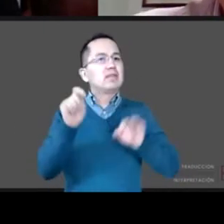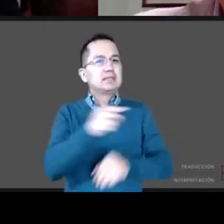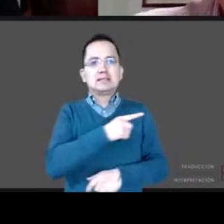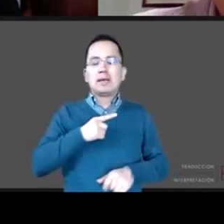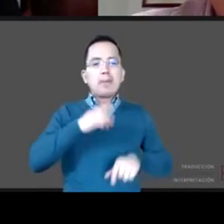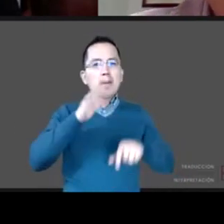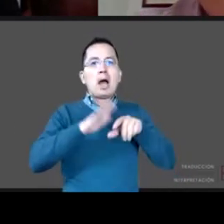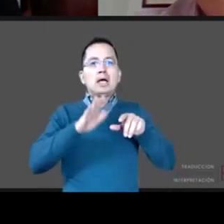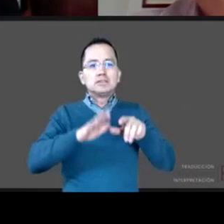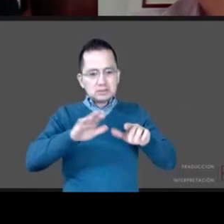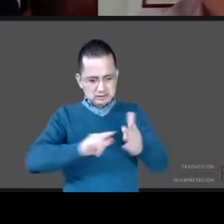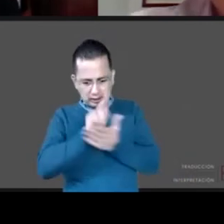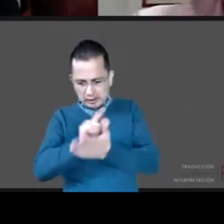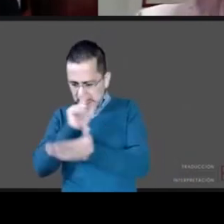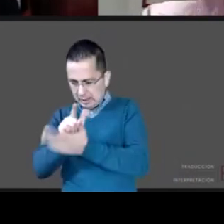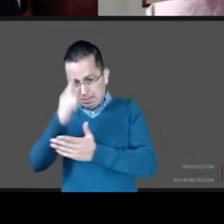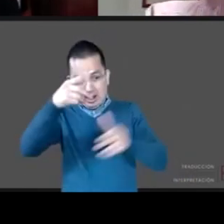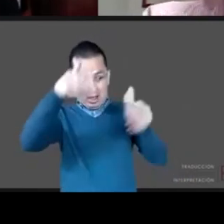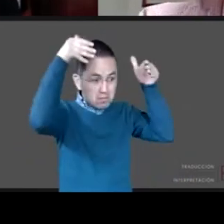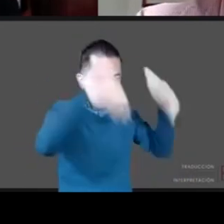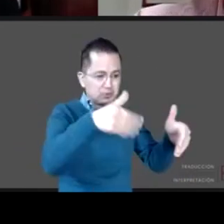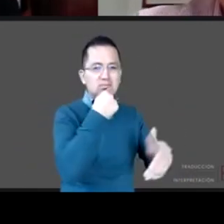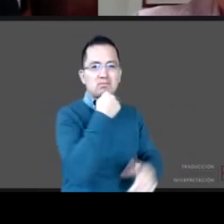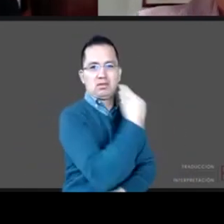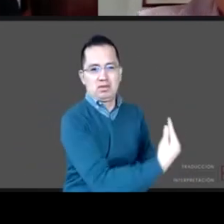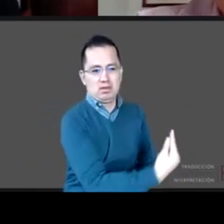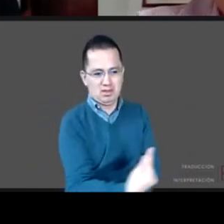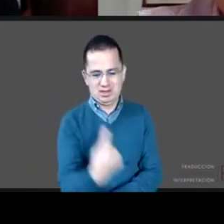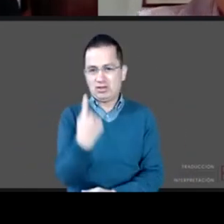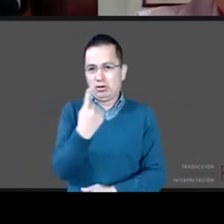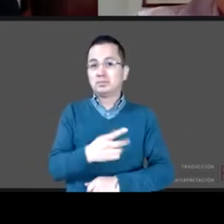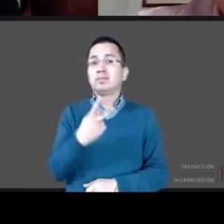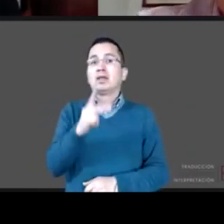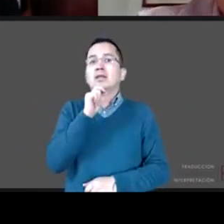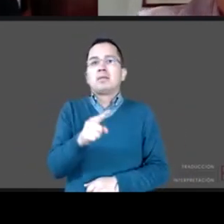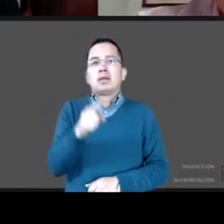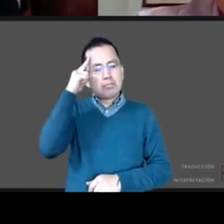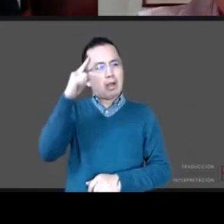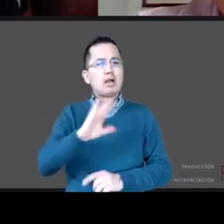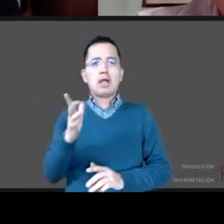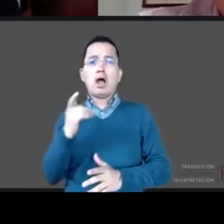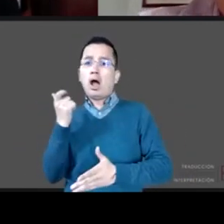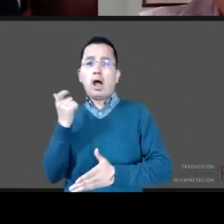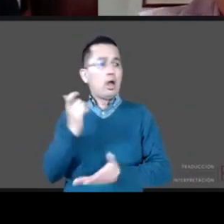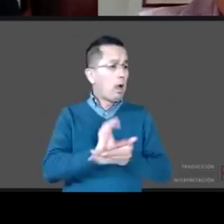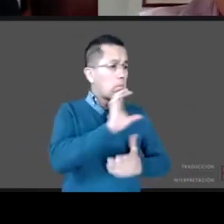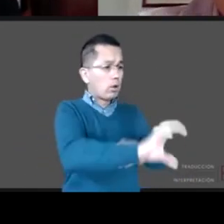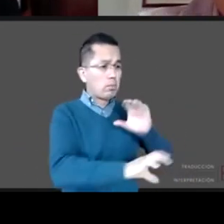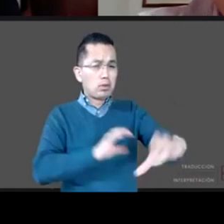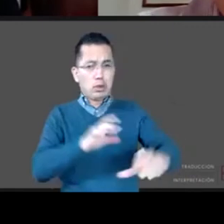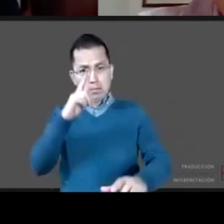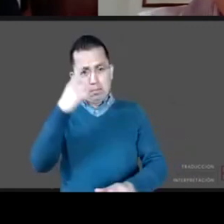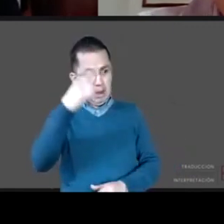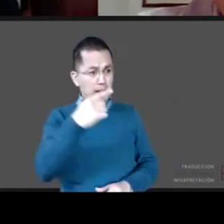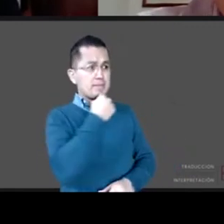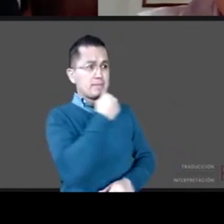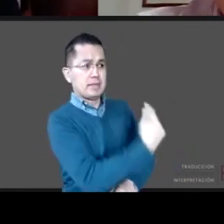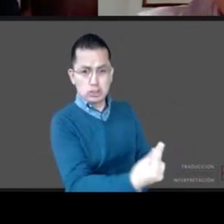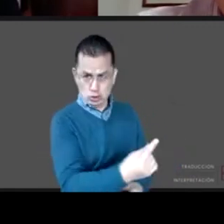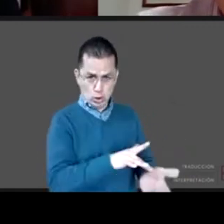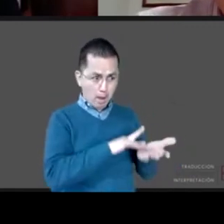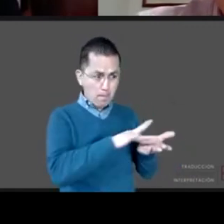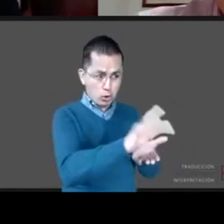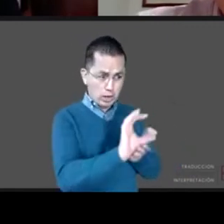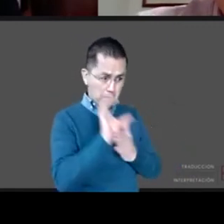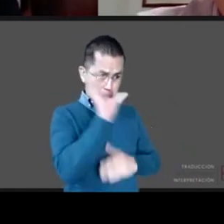significativas, no aseguran que rieguen a los niños y niñas. Es una de las grandes discusiones que se tuvo en los